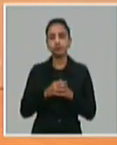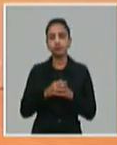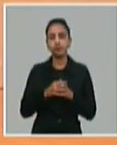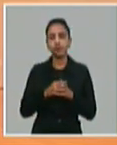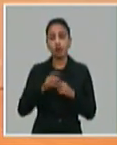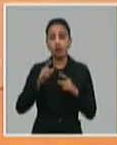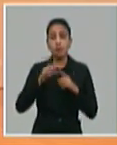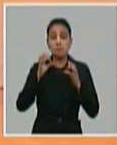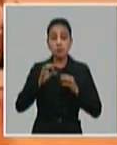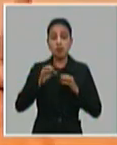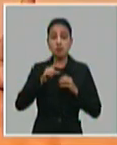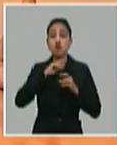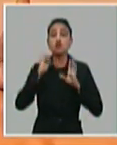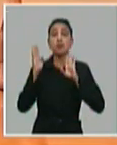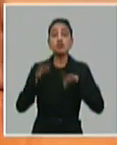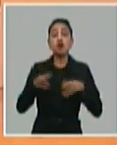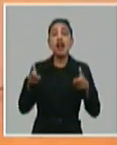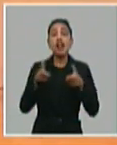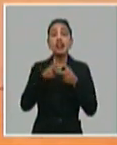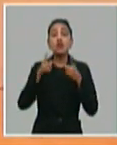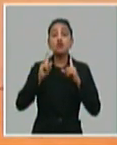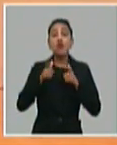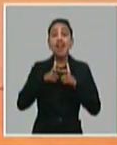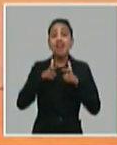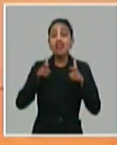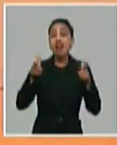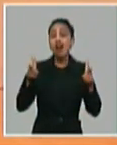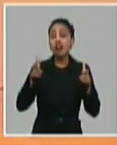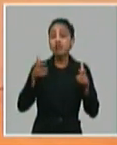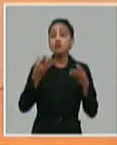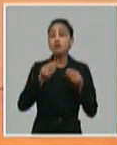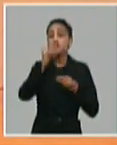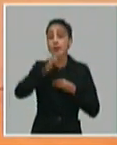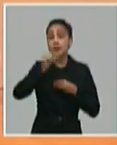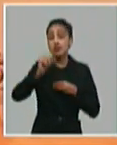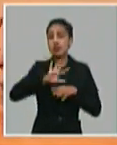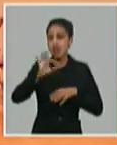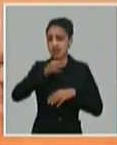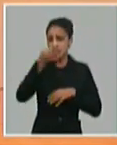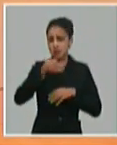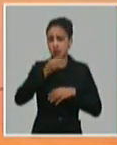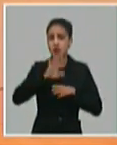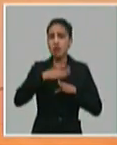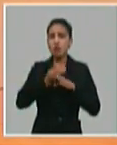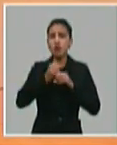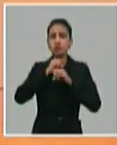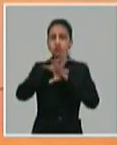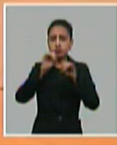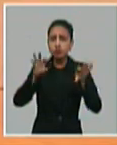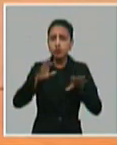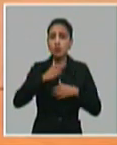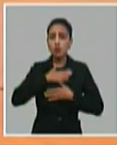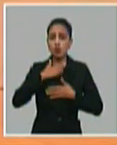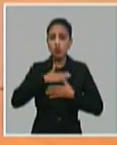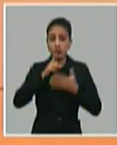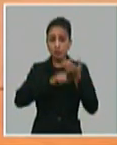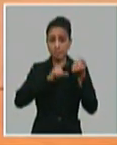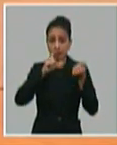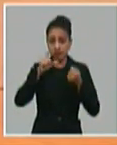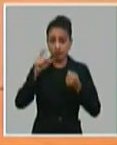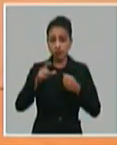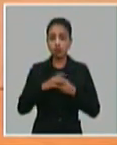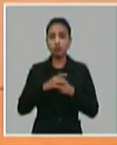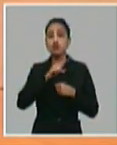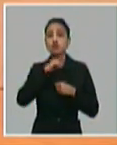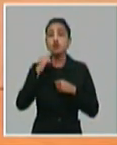suspensión de reuniones grandes, y ya se había hablado, incluso fue publicado por nuestro partido, la